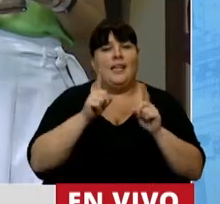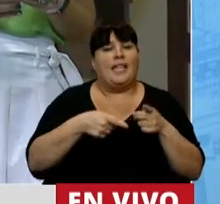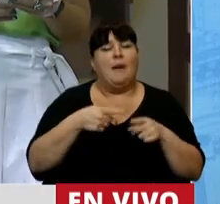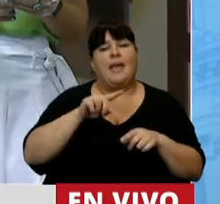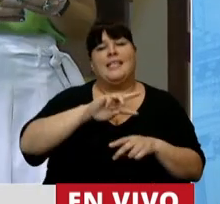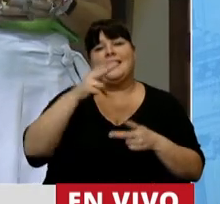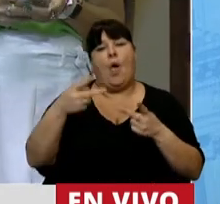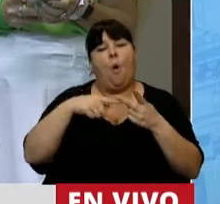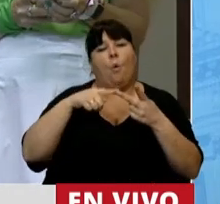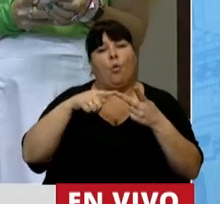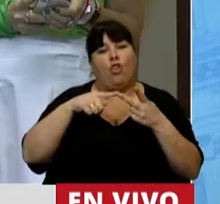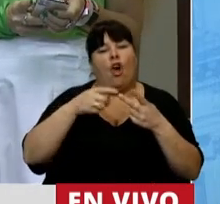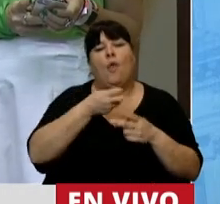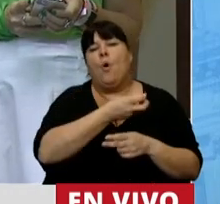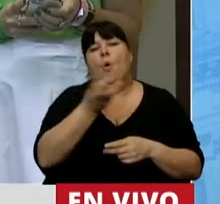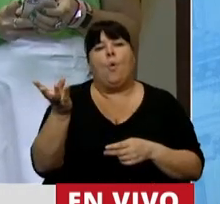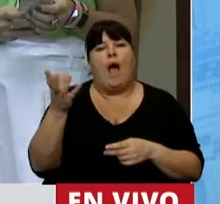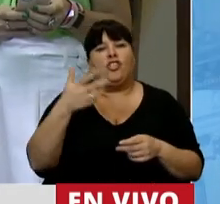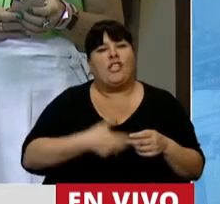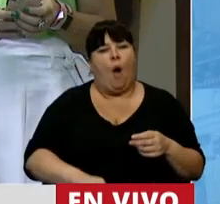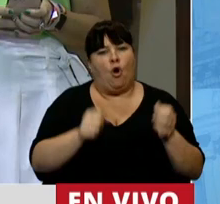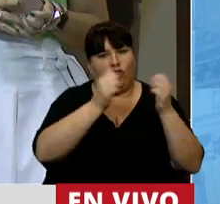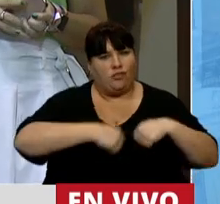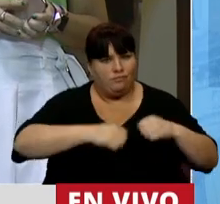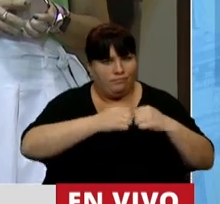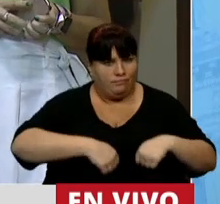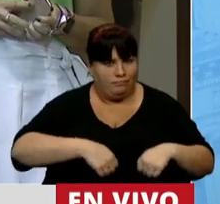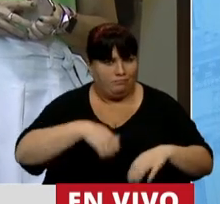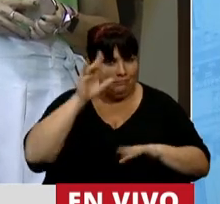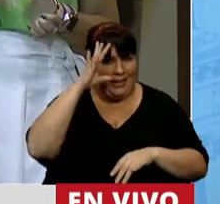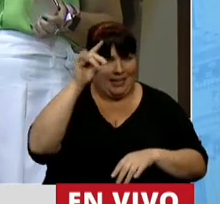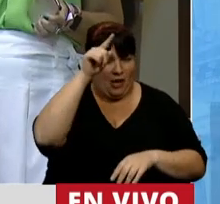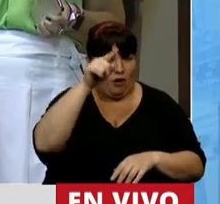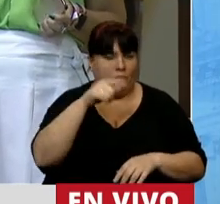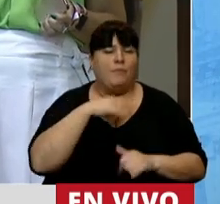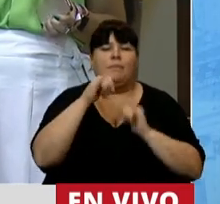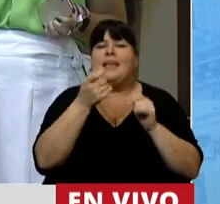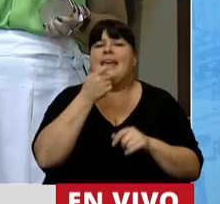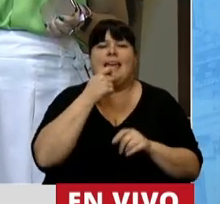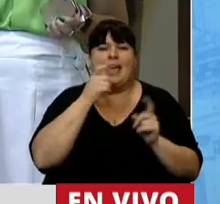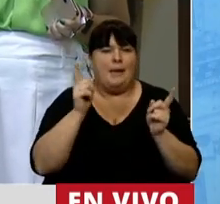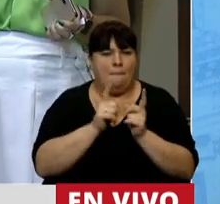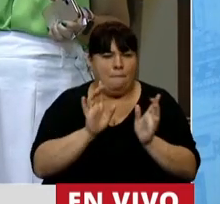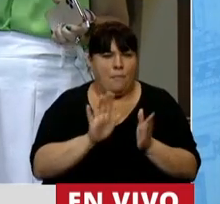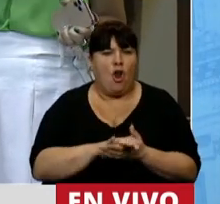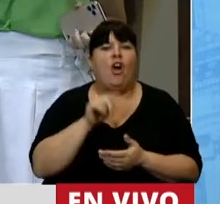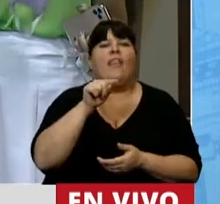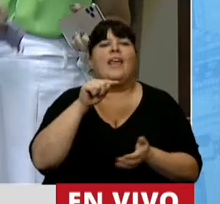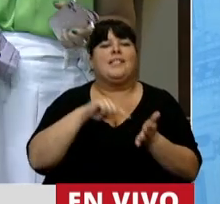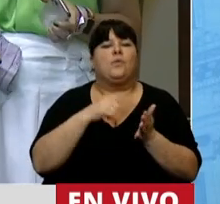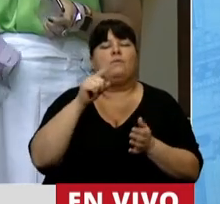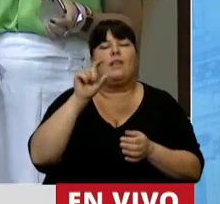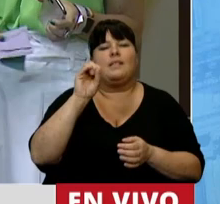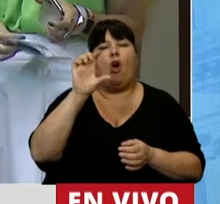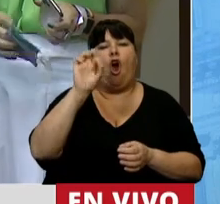el segundo lugar en cantidad de abortos clandestinos. Y voy a dar un simple ejemplo. En la ciudad de